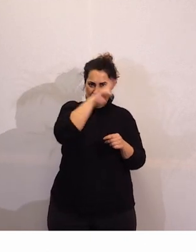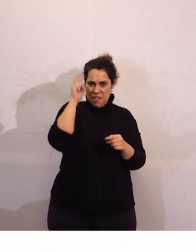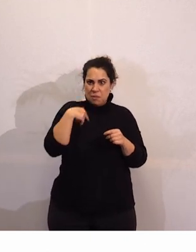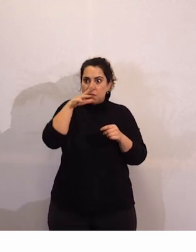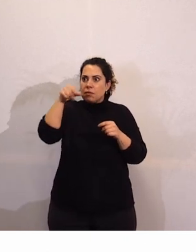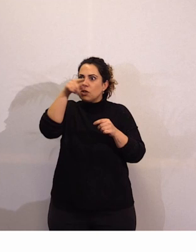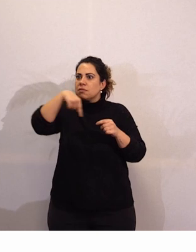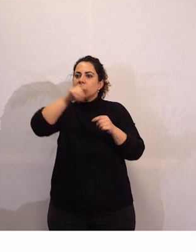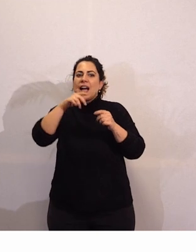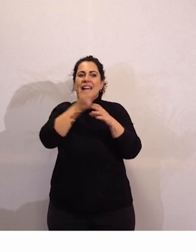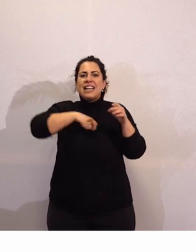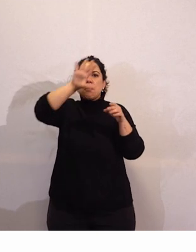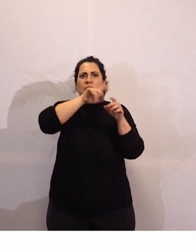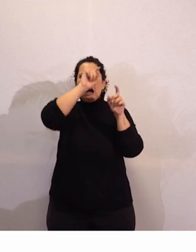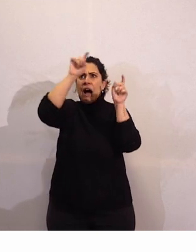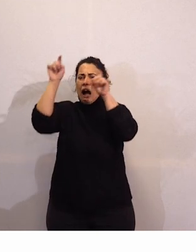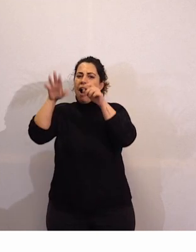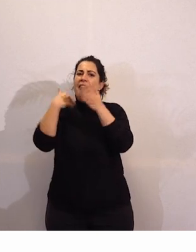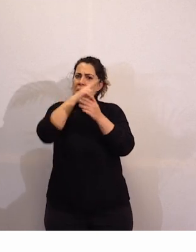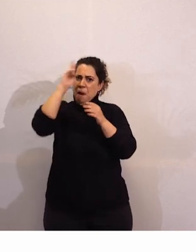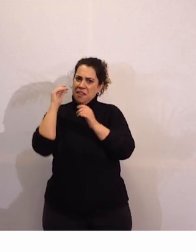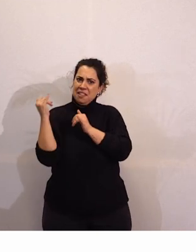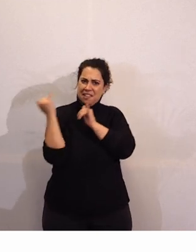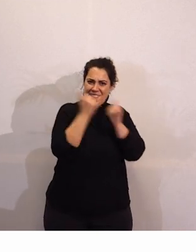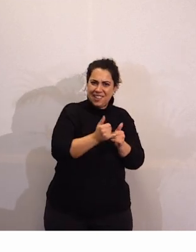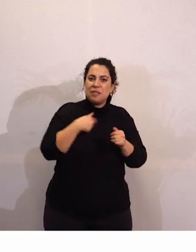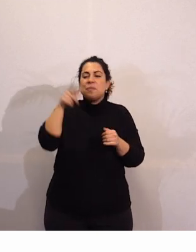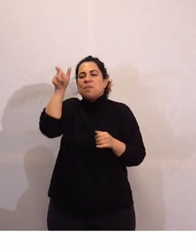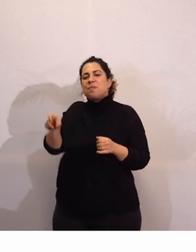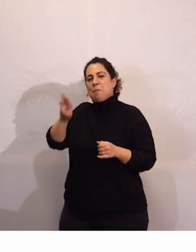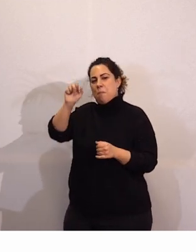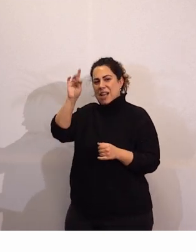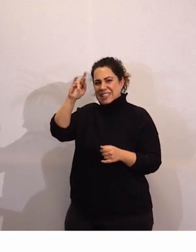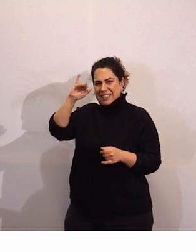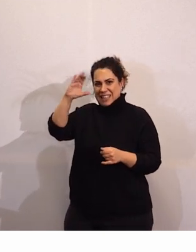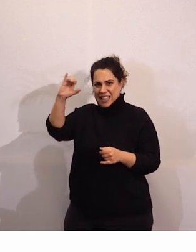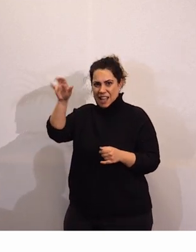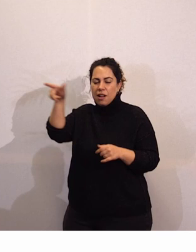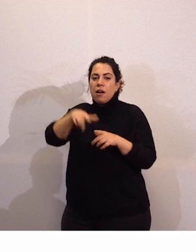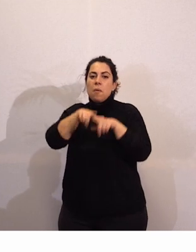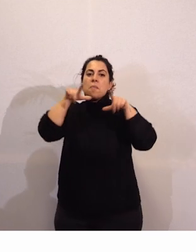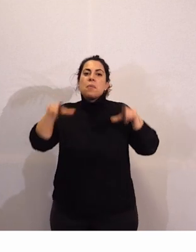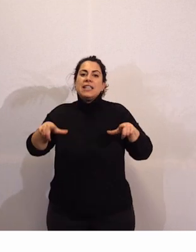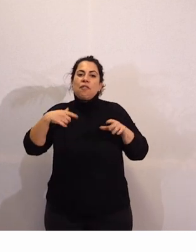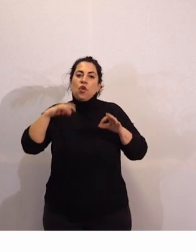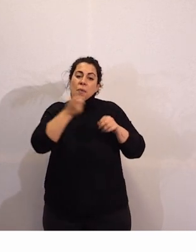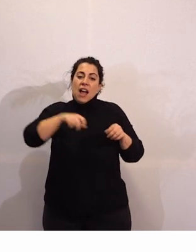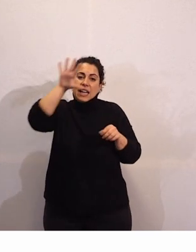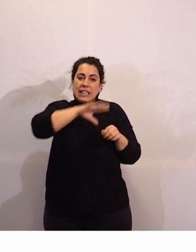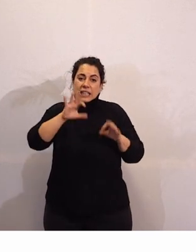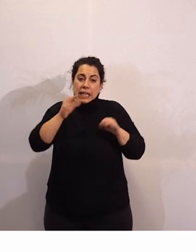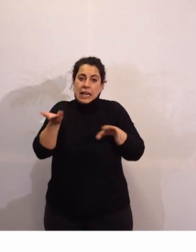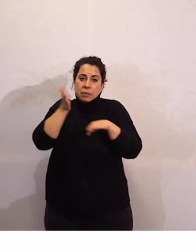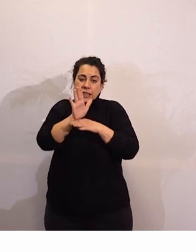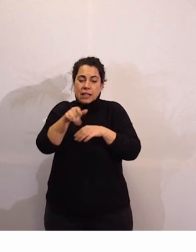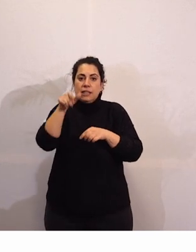de España. Aquí tenemos a Patricia. Ella pertenece a la Plataforma Estatal de Representantes de Personas con Discapacidad Intelectual